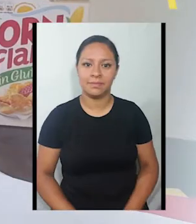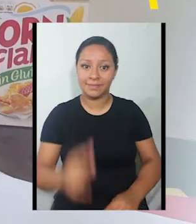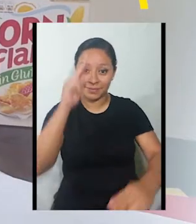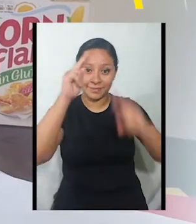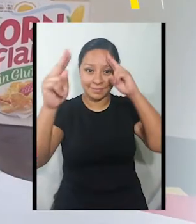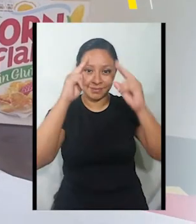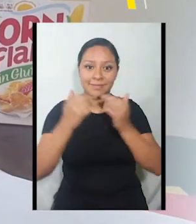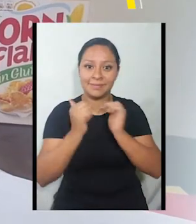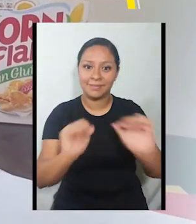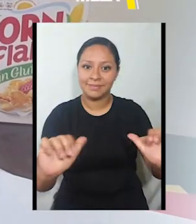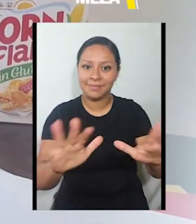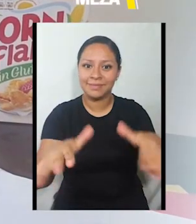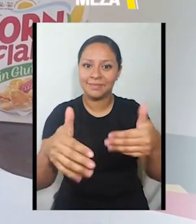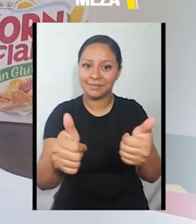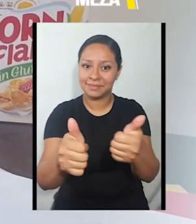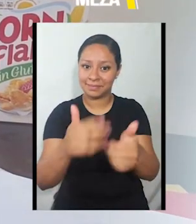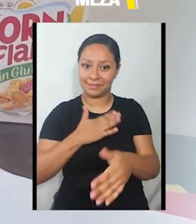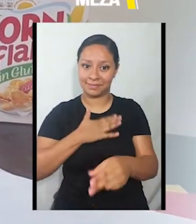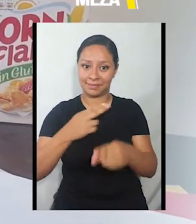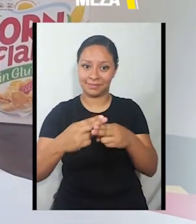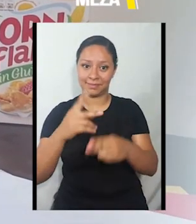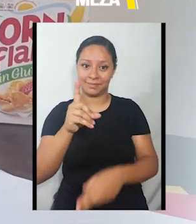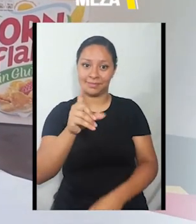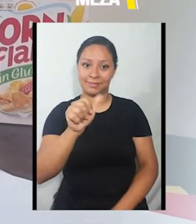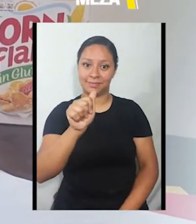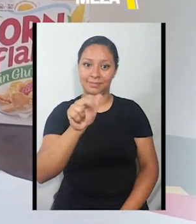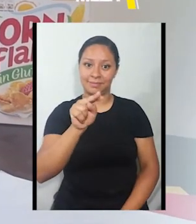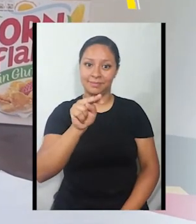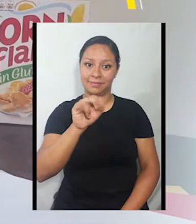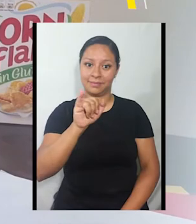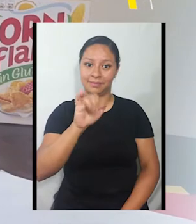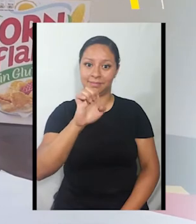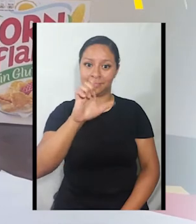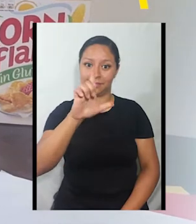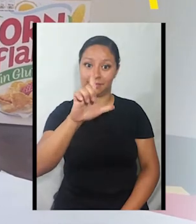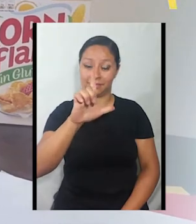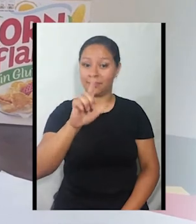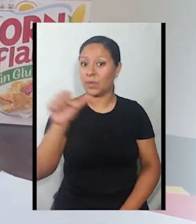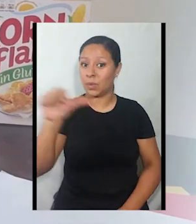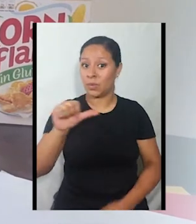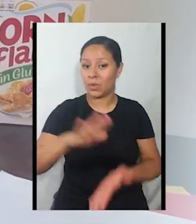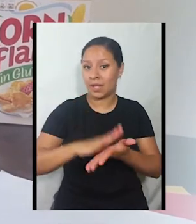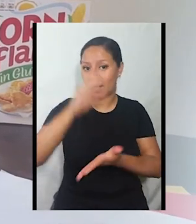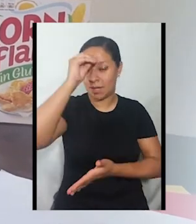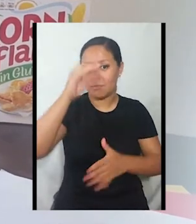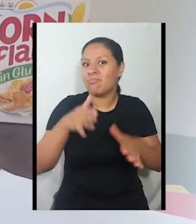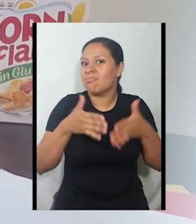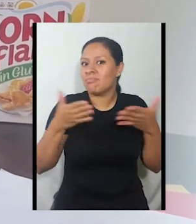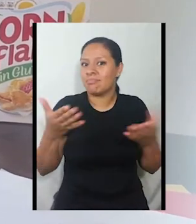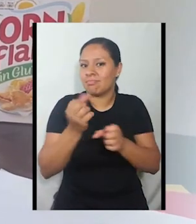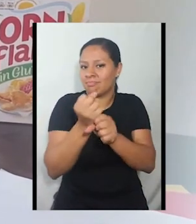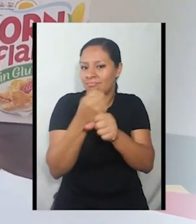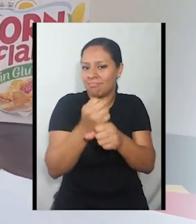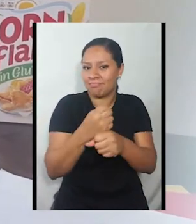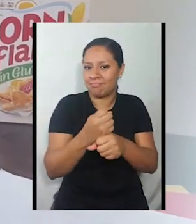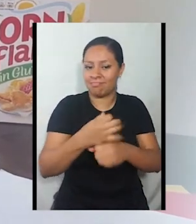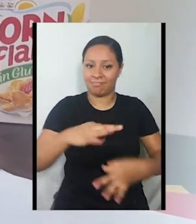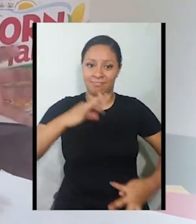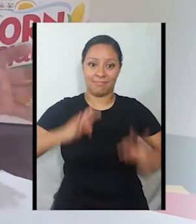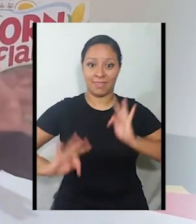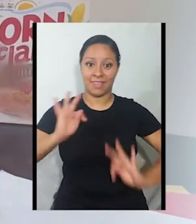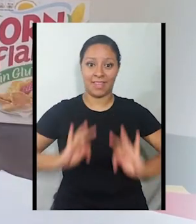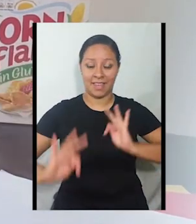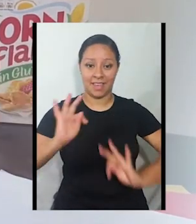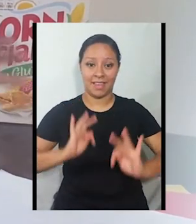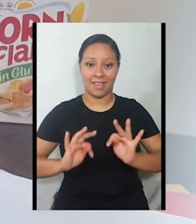¡Hola chicos! ¿Cómo están? Yo soy Daniel y el día de hoy vamos a aprender cómo realizar un teatro de sombras en casa. Y